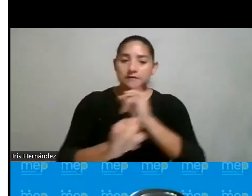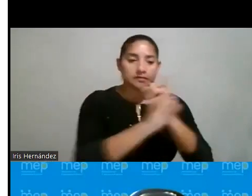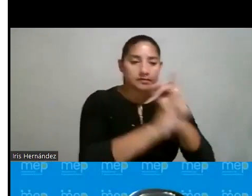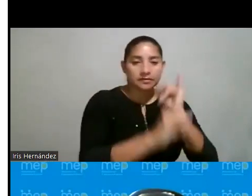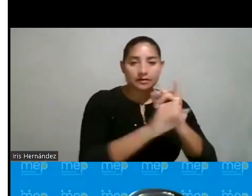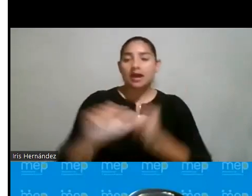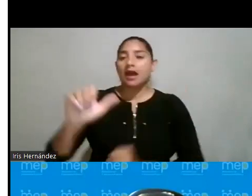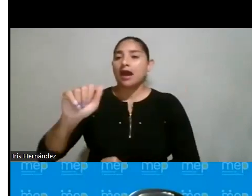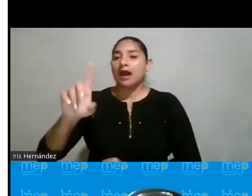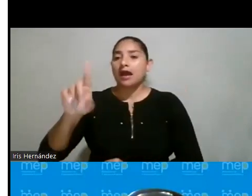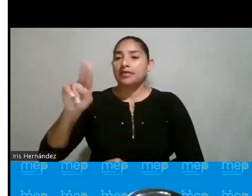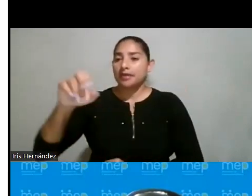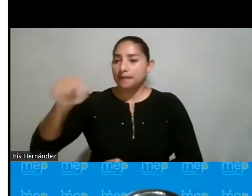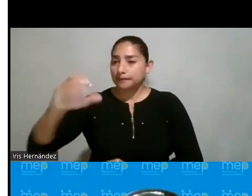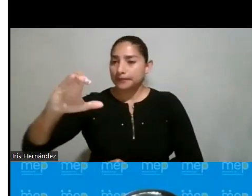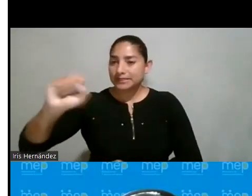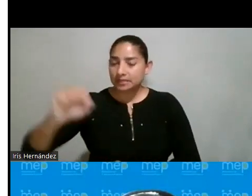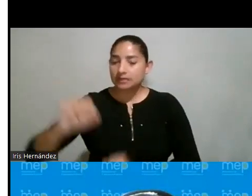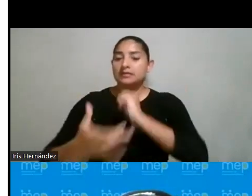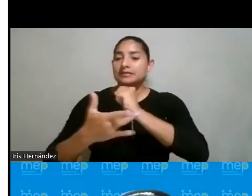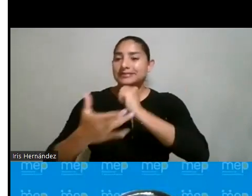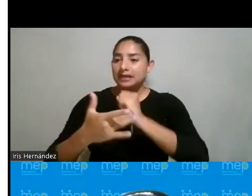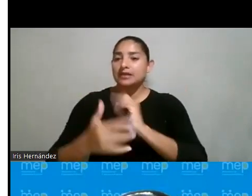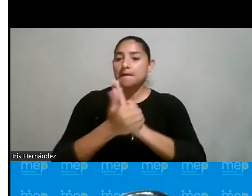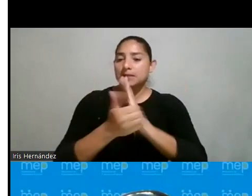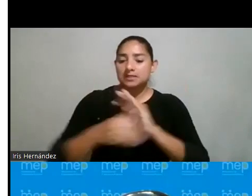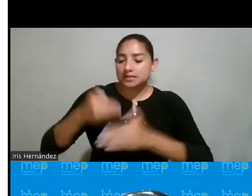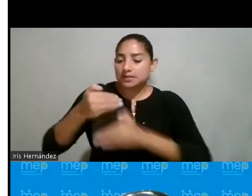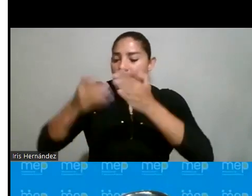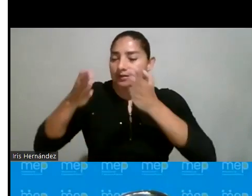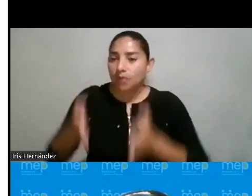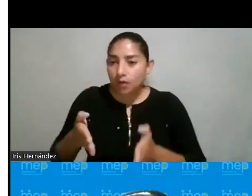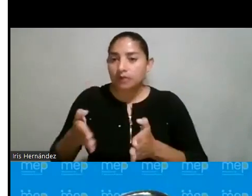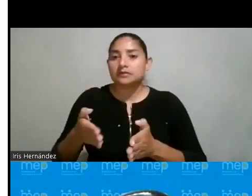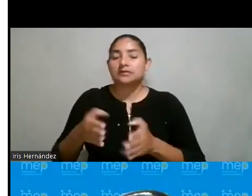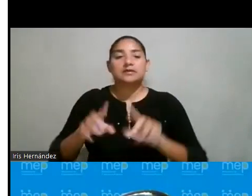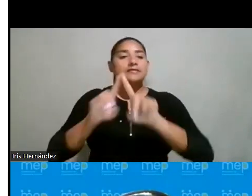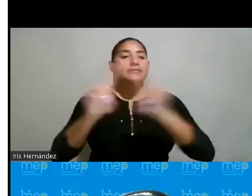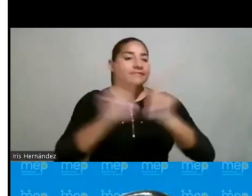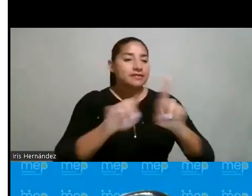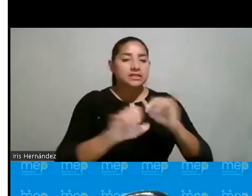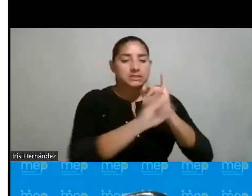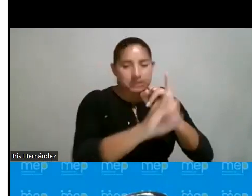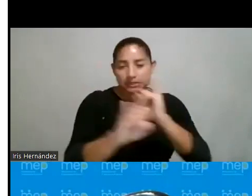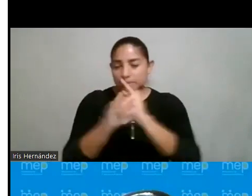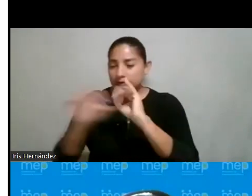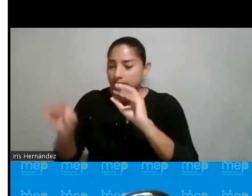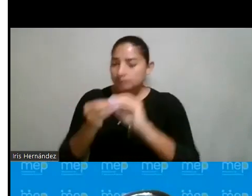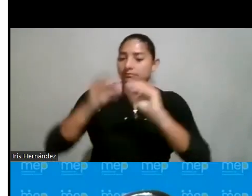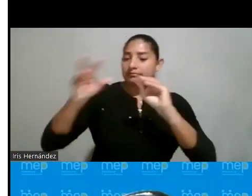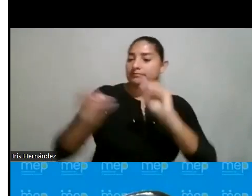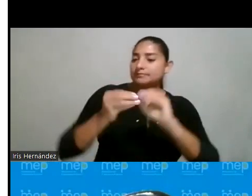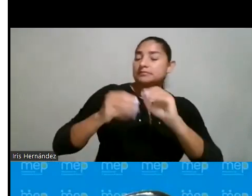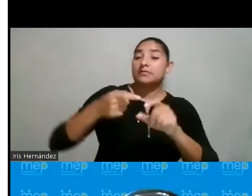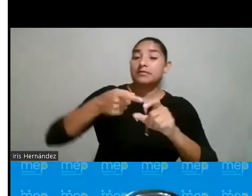supuesto, la Dirección de Educación Técnica y Capacidades Emprendedoras y diferentes instancias que vienen a sumar desde lo